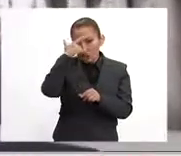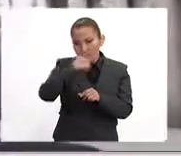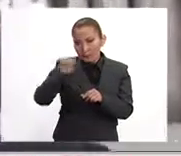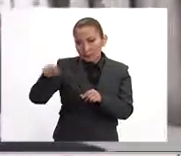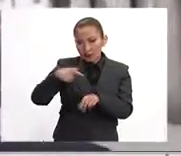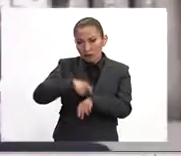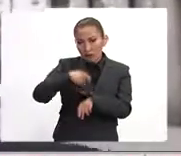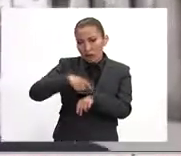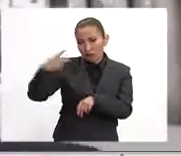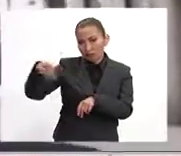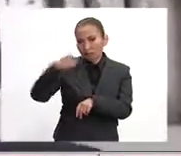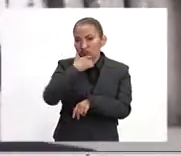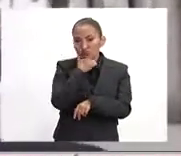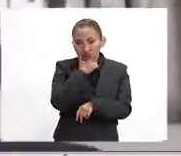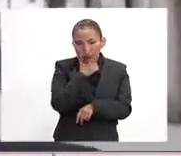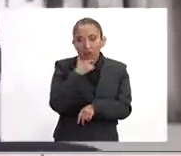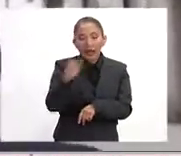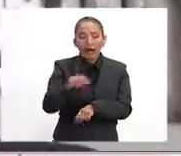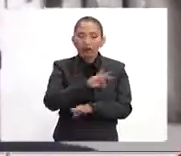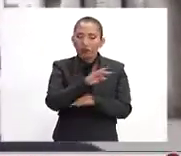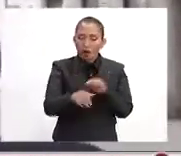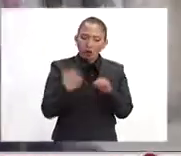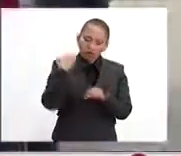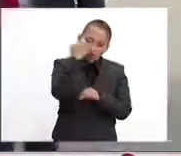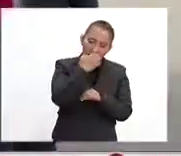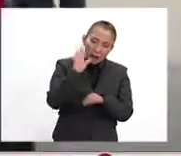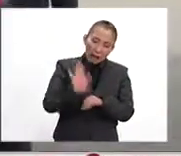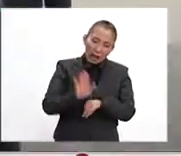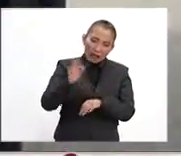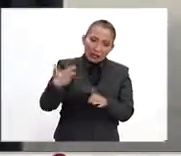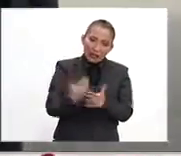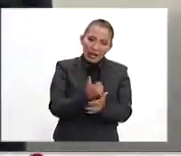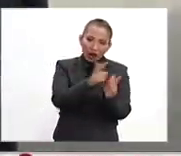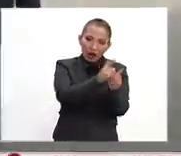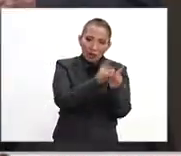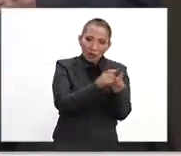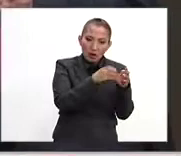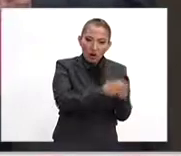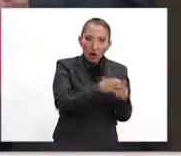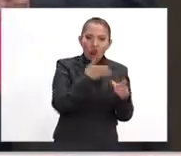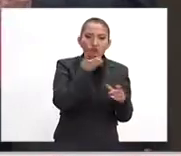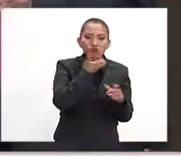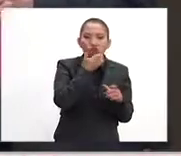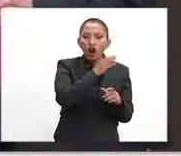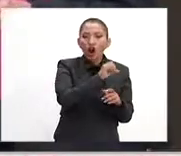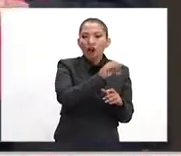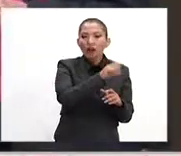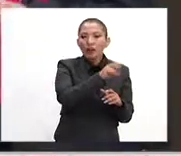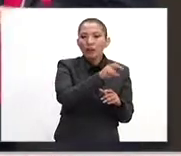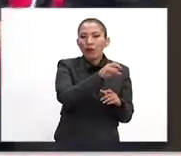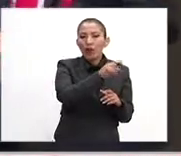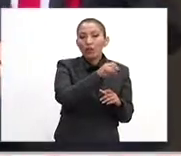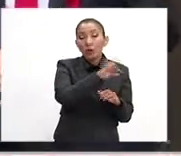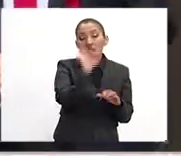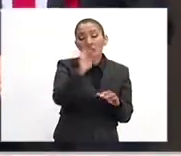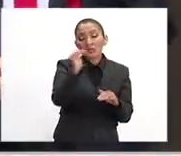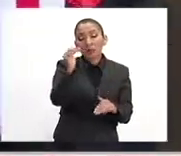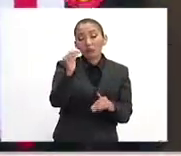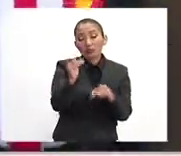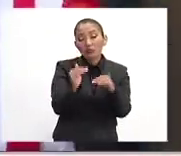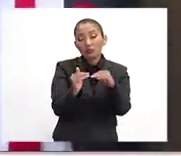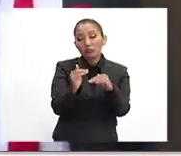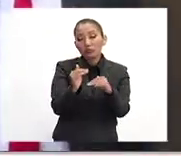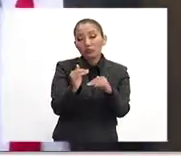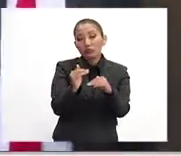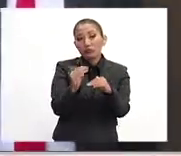local. Todos los pronósticos anuncian un triunfo del partido conservador, pero probablemente disminuye en vez de aumentar